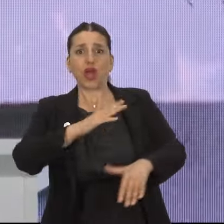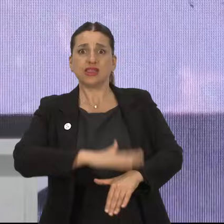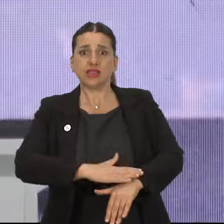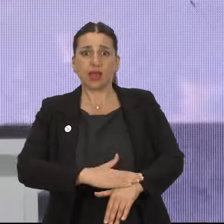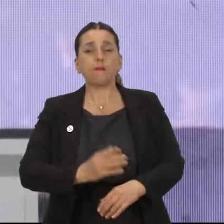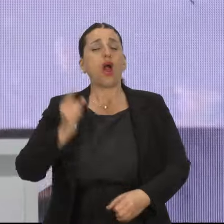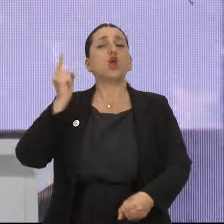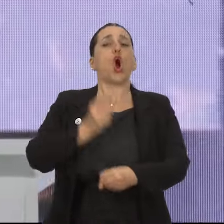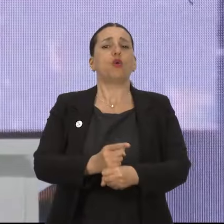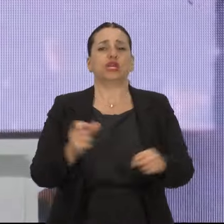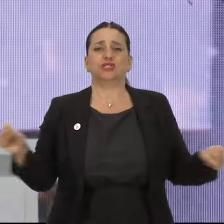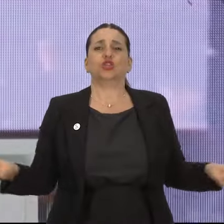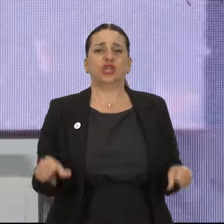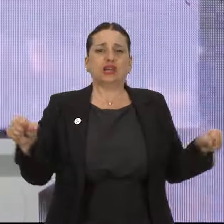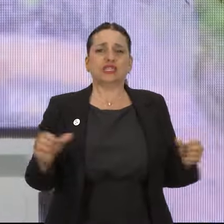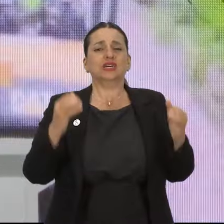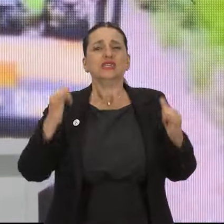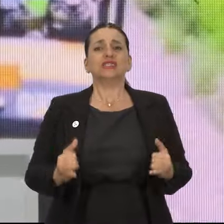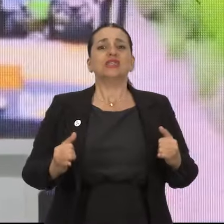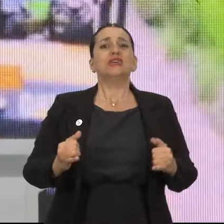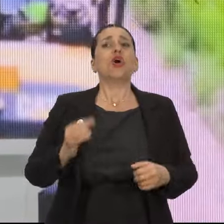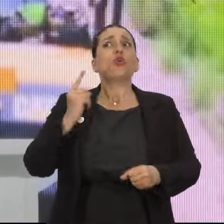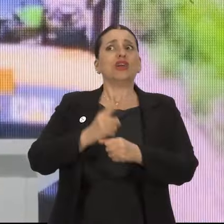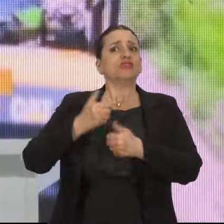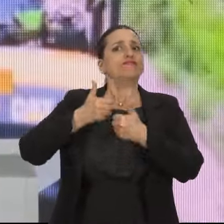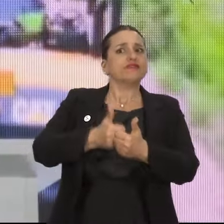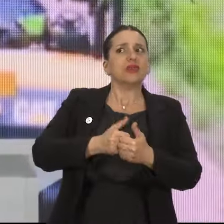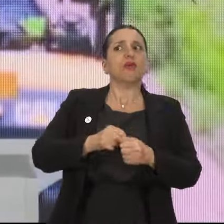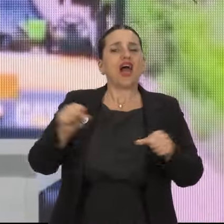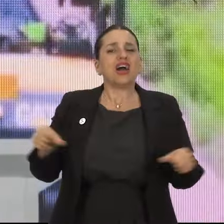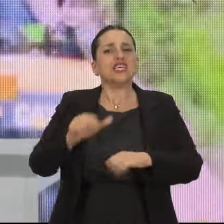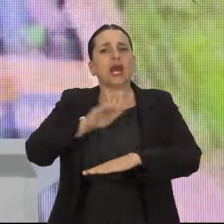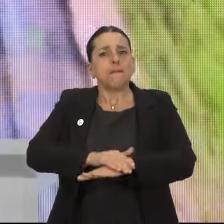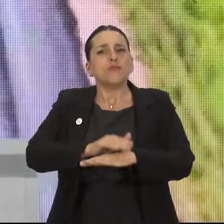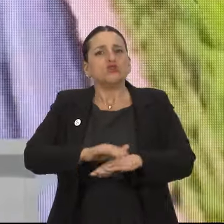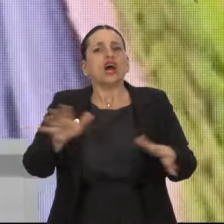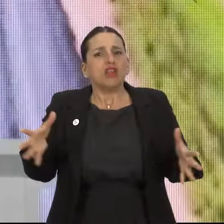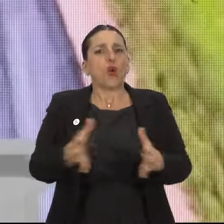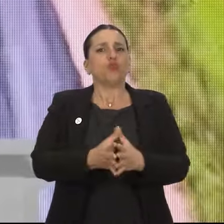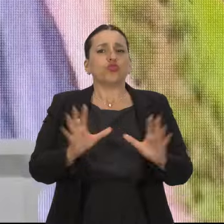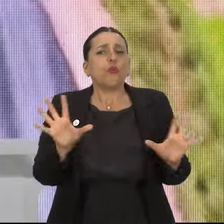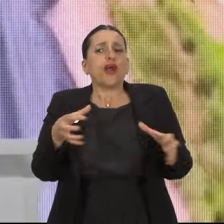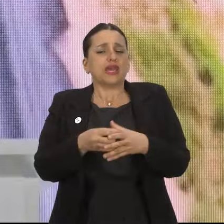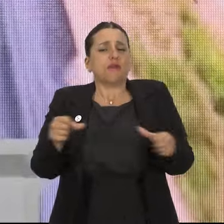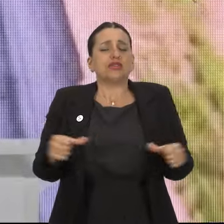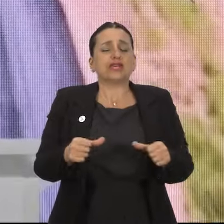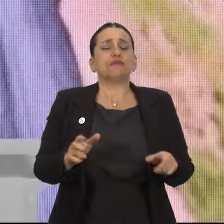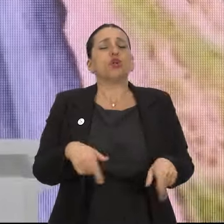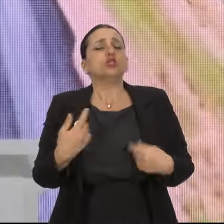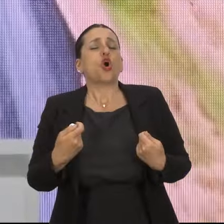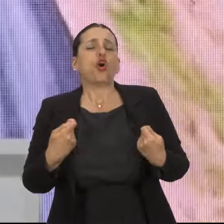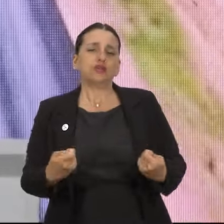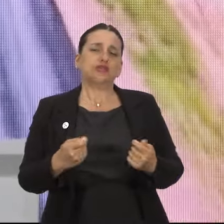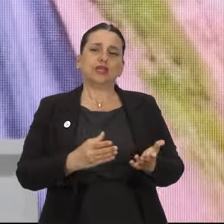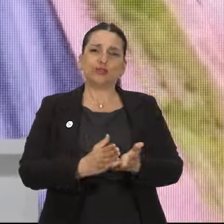Y si no tenés tiempo para todo, tenés la obligación de tener al lado tuyo alguien que puedas delegar y que se haga responsable. Y por